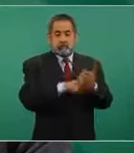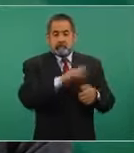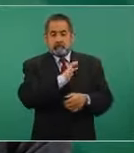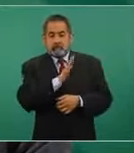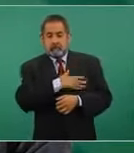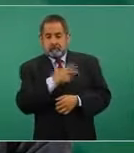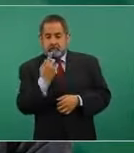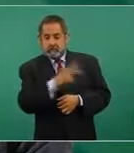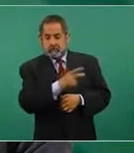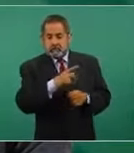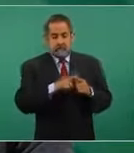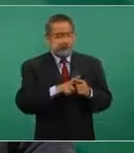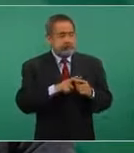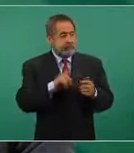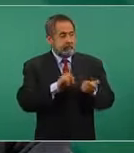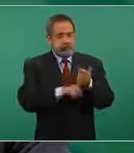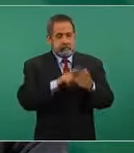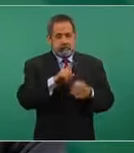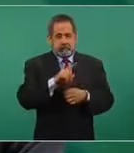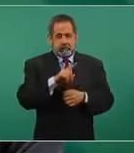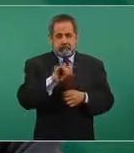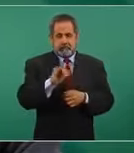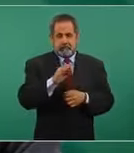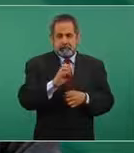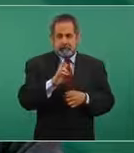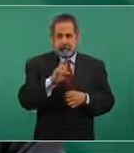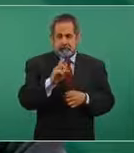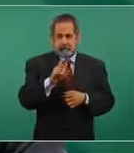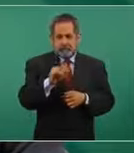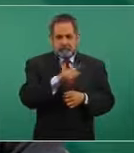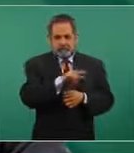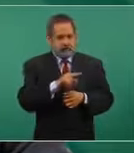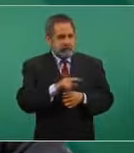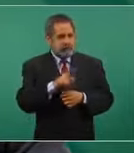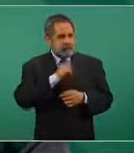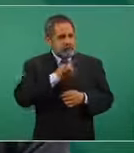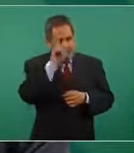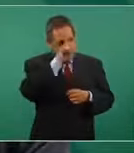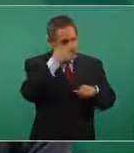como Iberdrola, como consejero? con ¿No? Sí. ¿Qué Sí. Gracias.